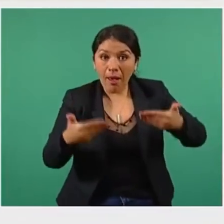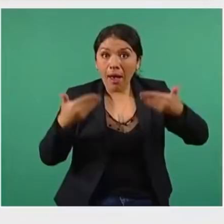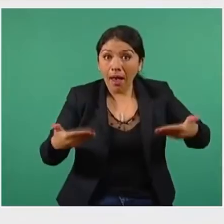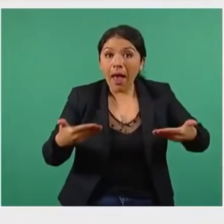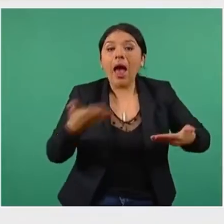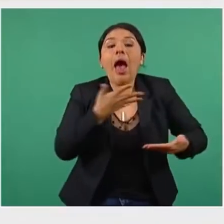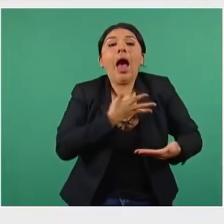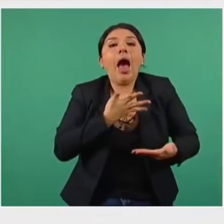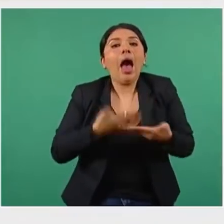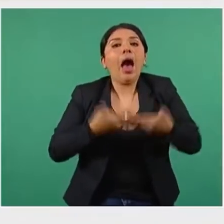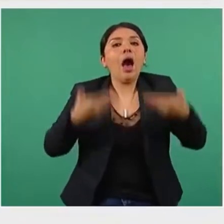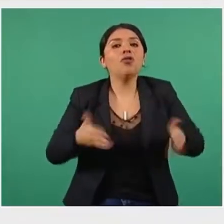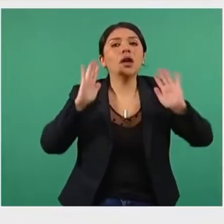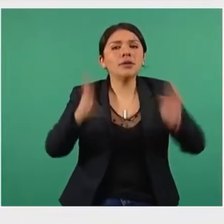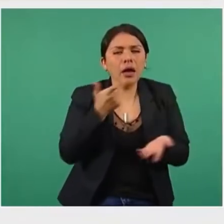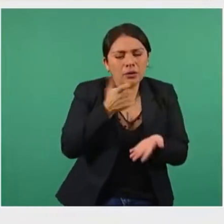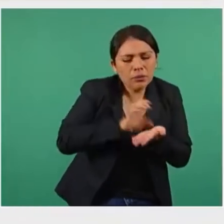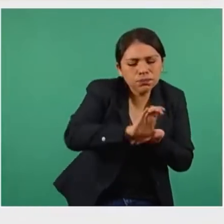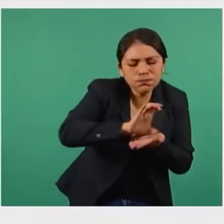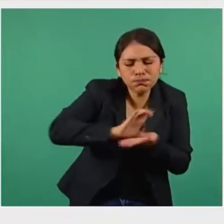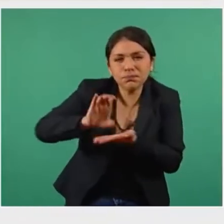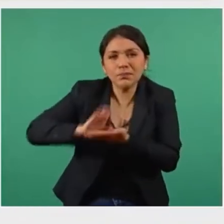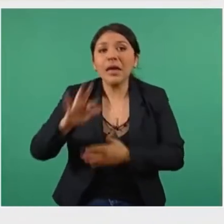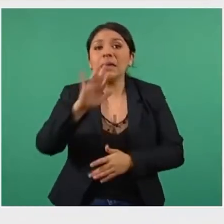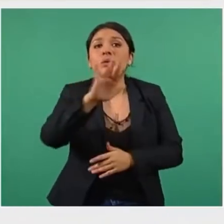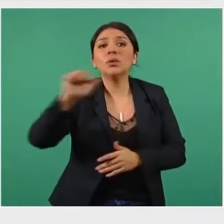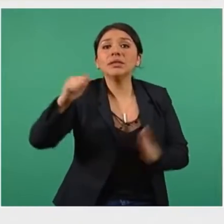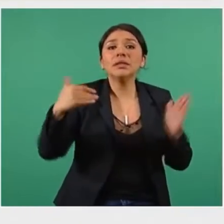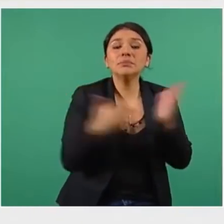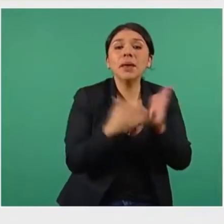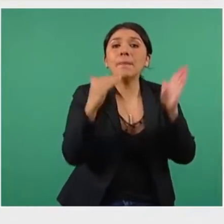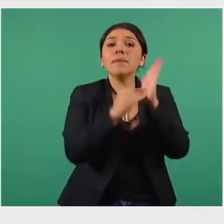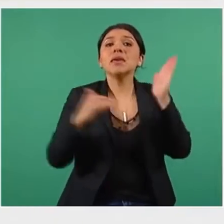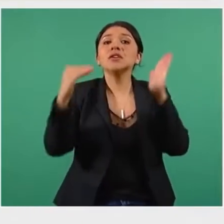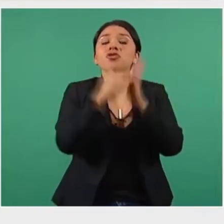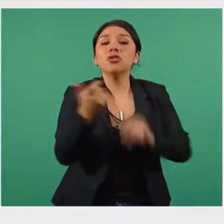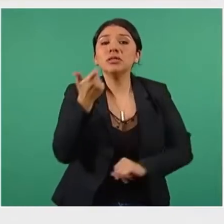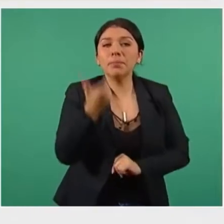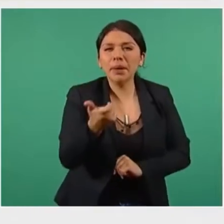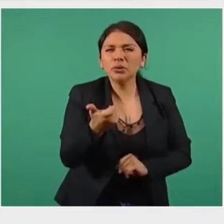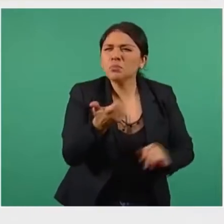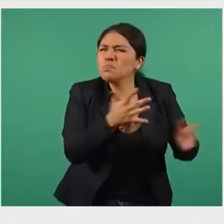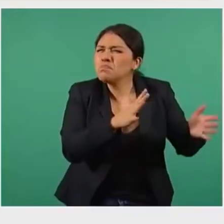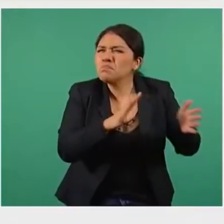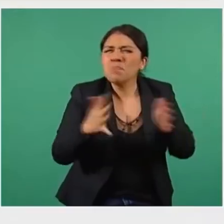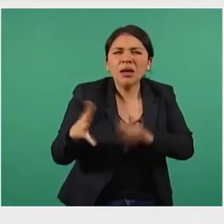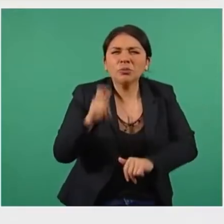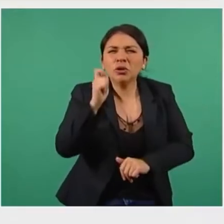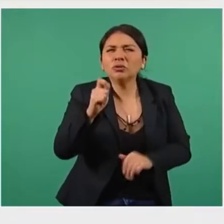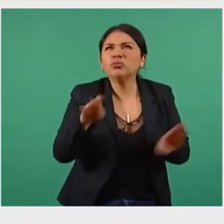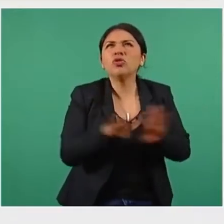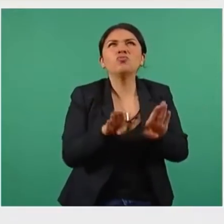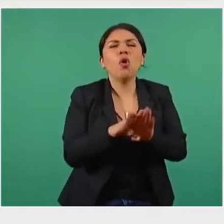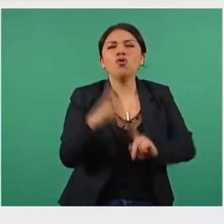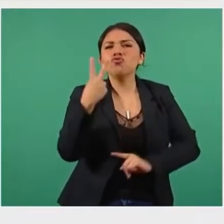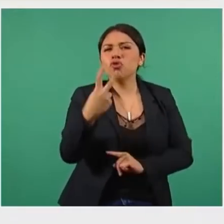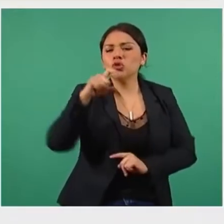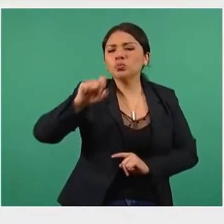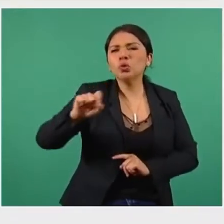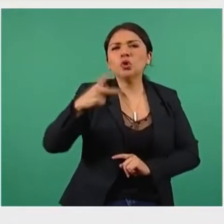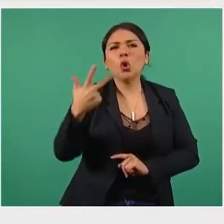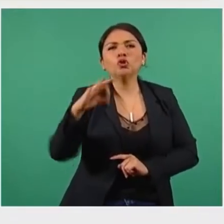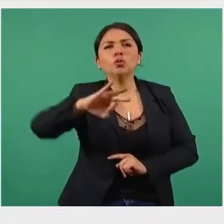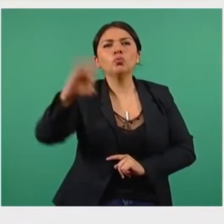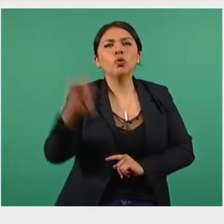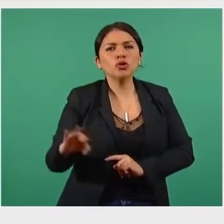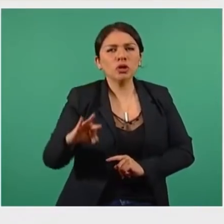se están repartiendo 156 mil millones de pesos, que más o menos equivale al 2.8 por ciento de las